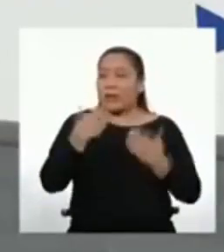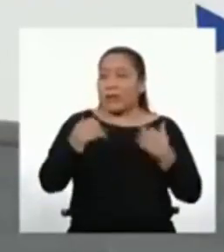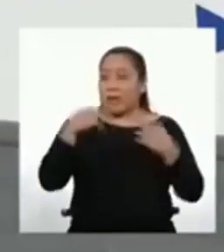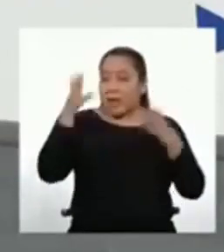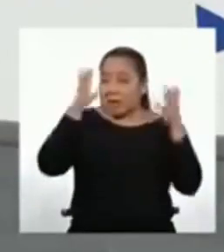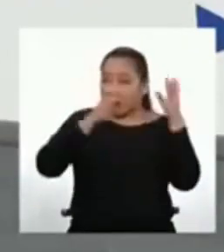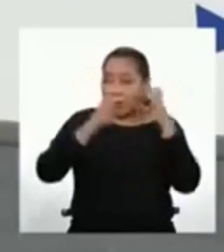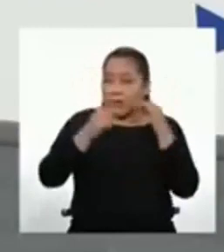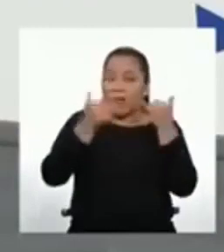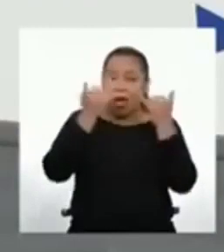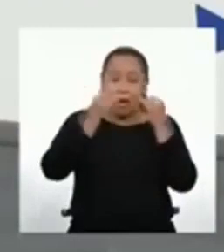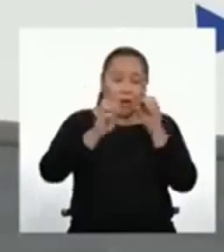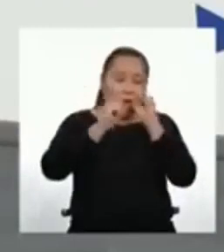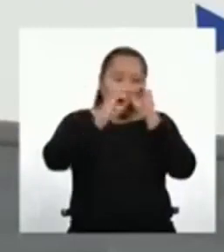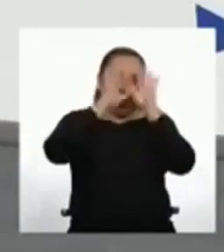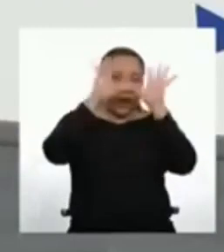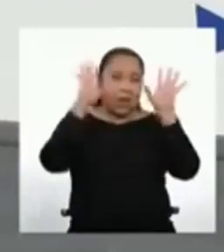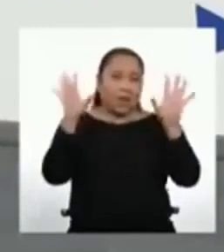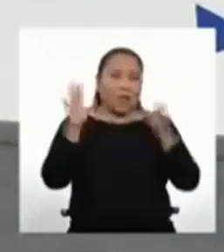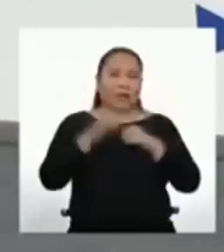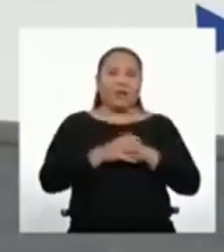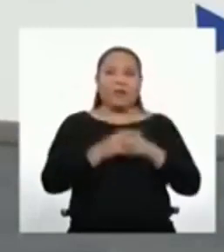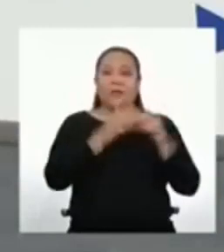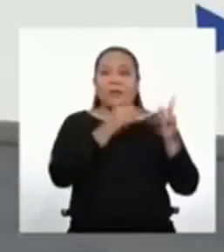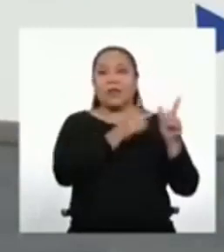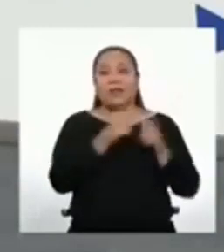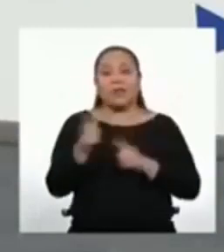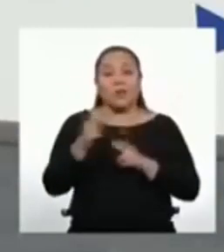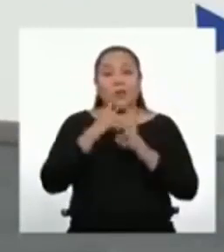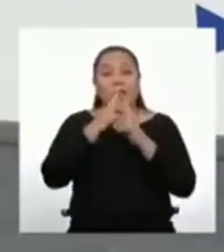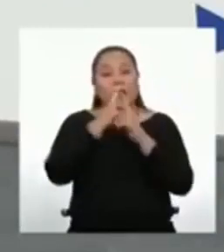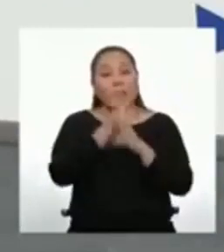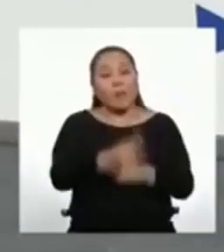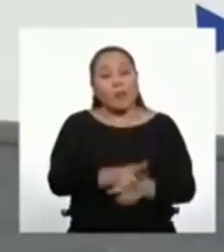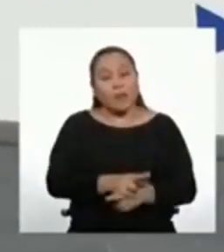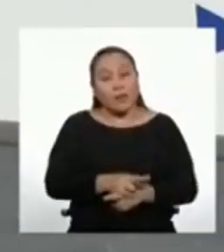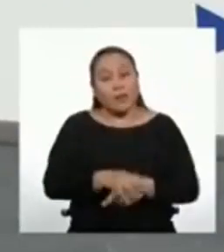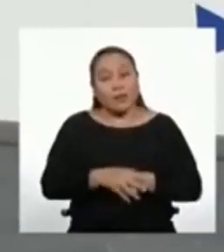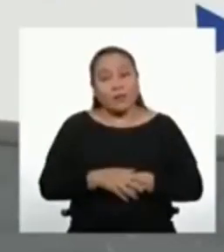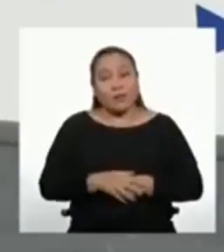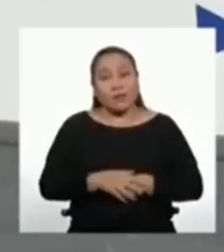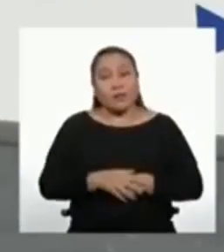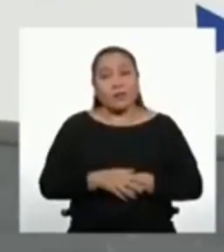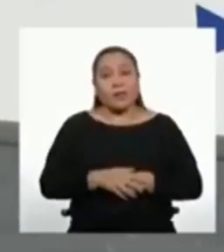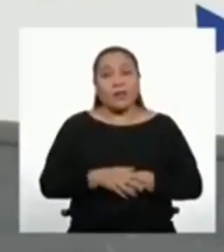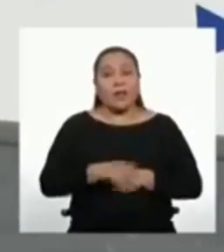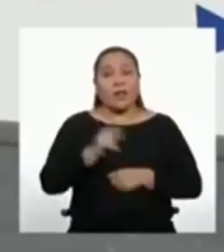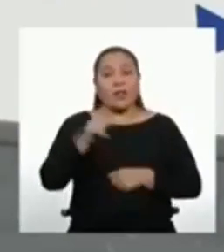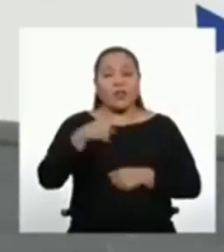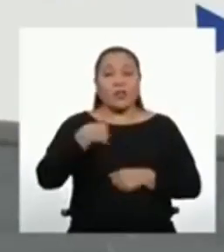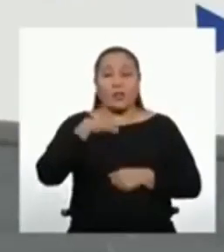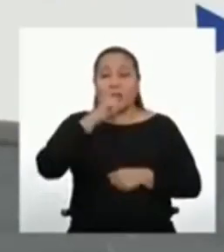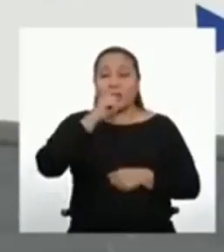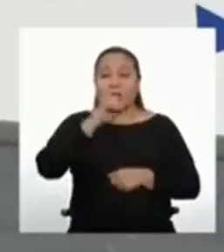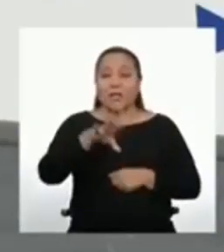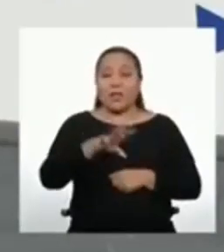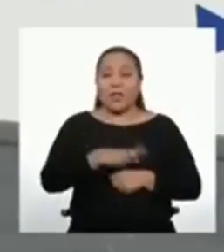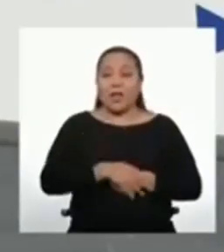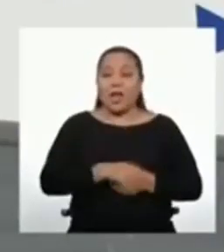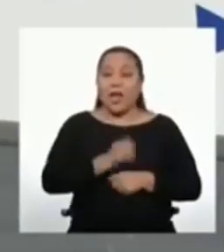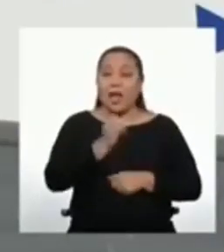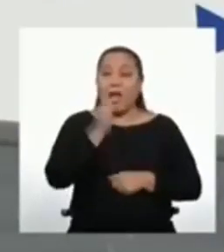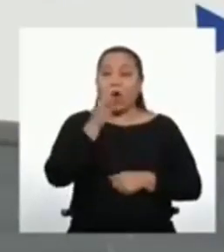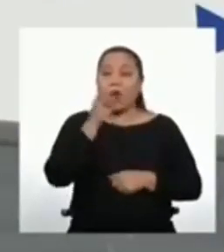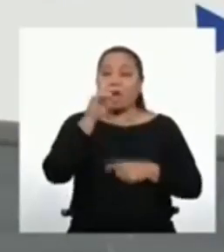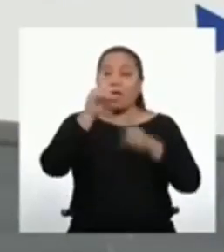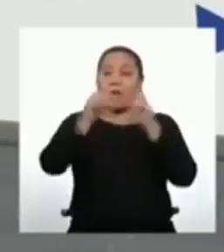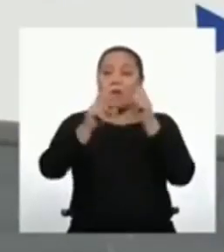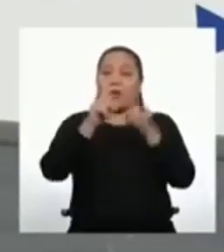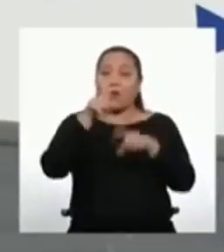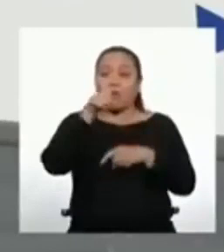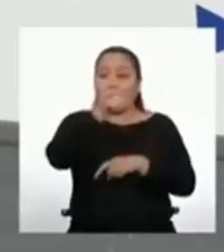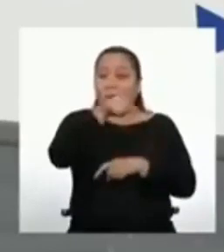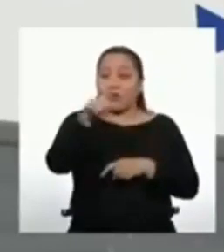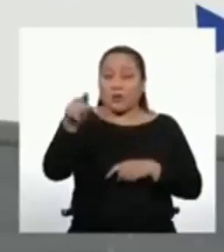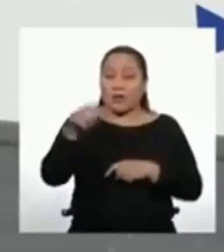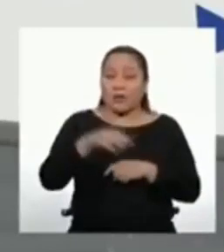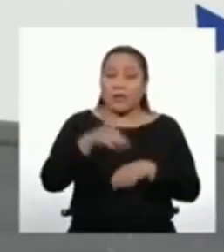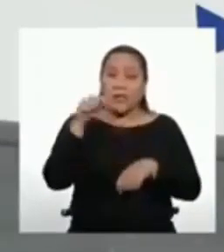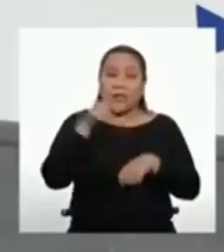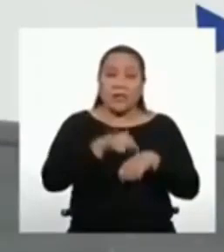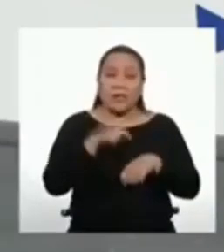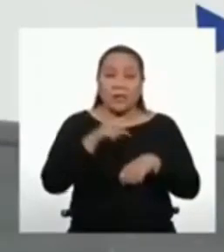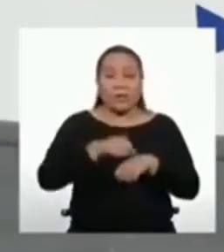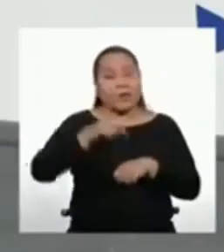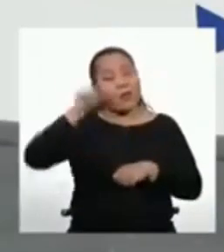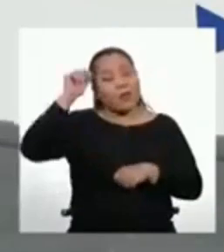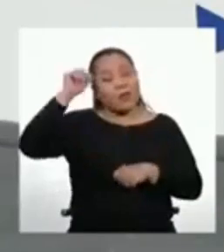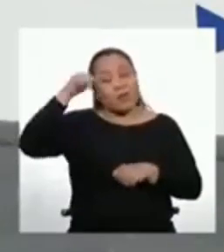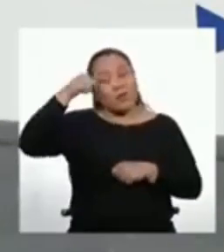terminaron de aclararse. ¿Listos y listos para responder? Al inicio les mencioné que tendría un par de preguntas para ustedes y es